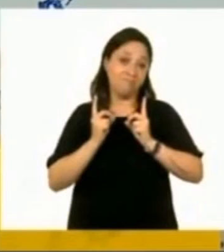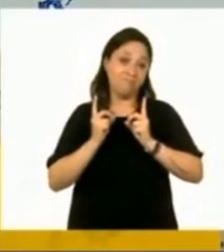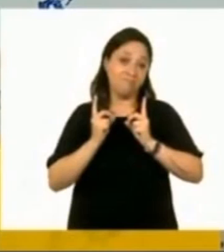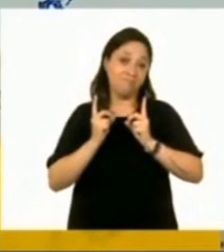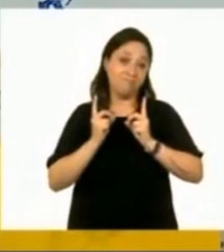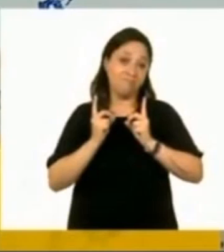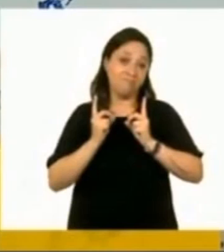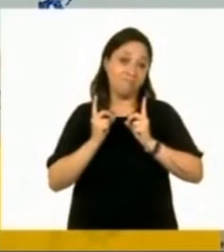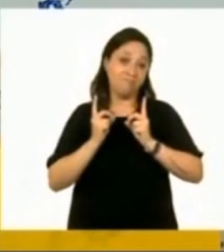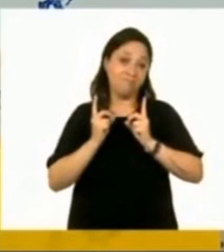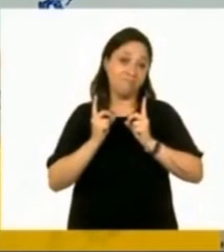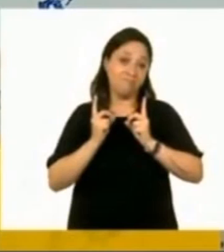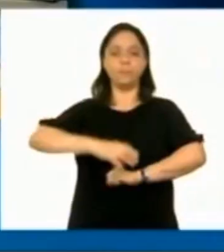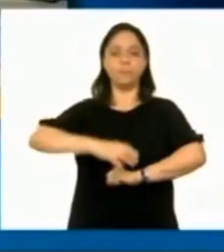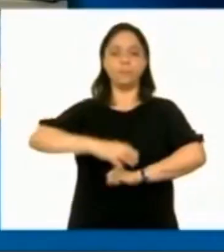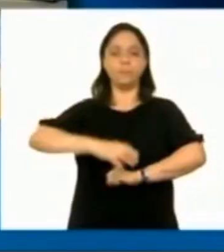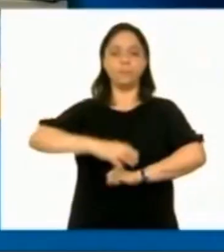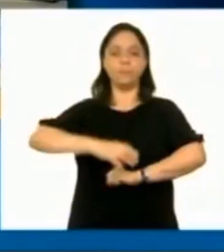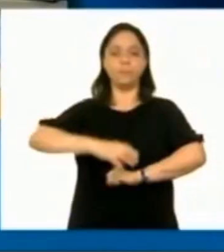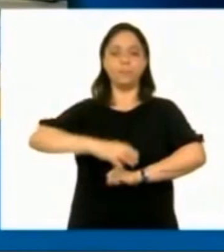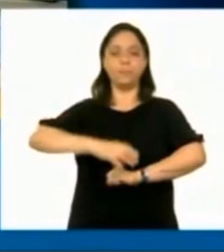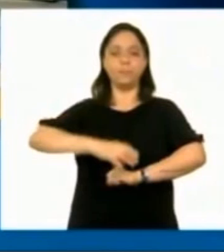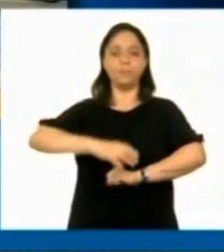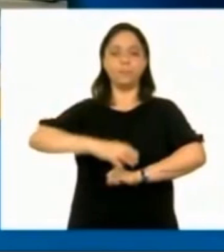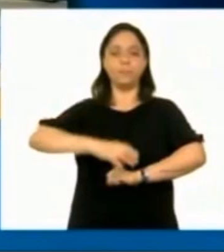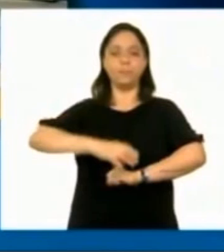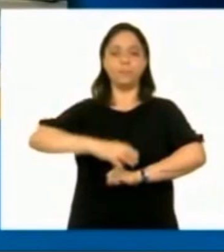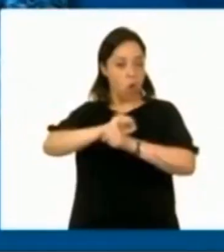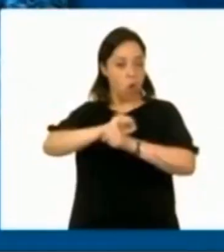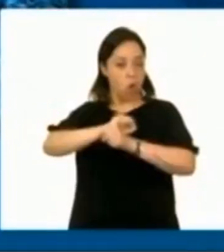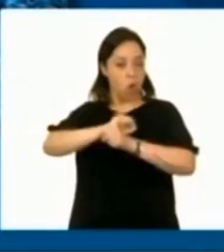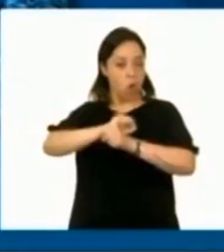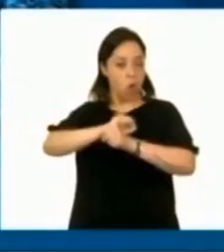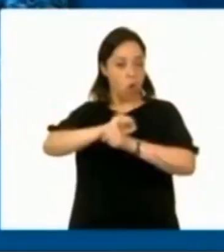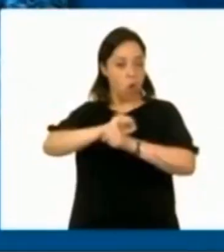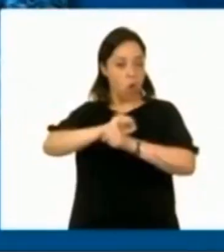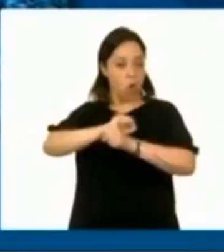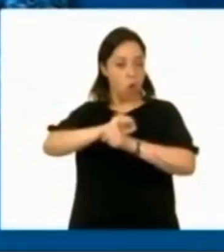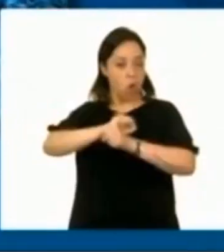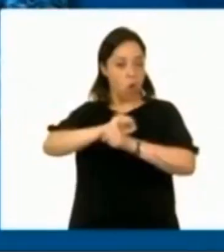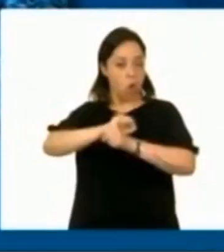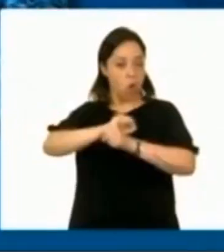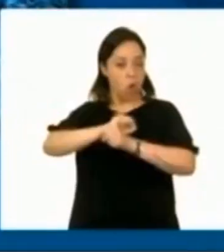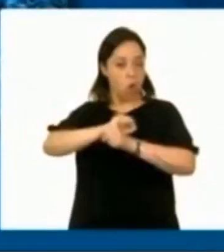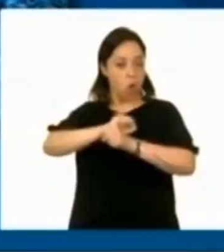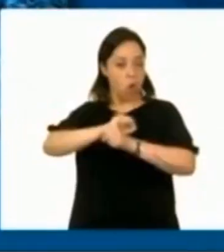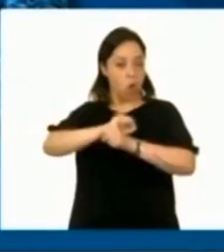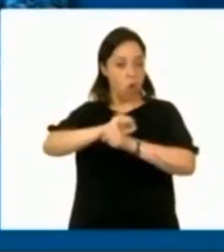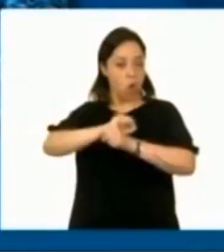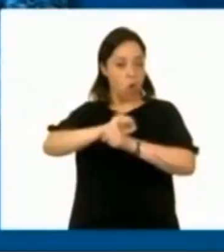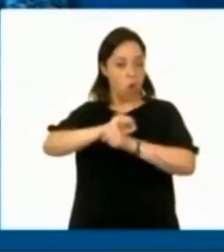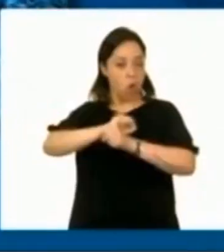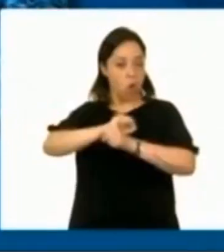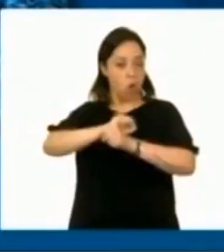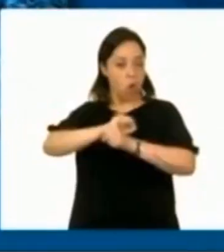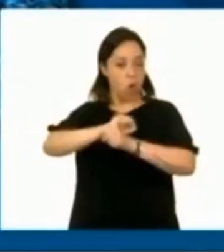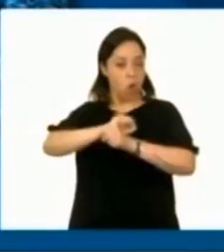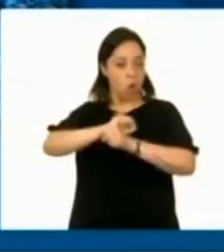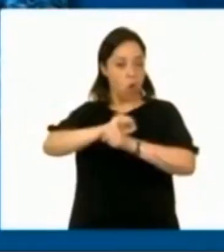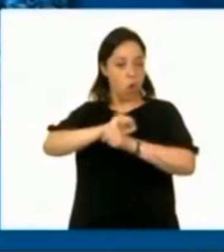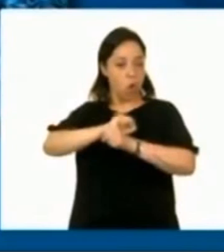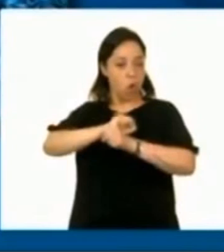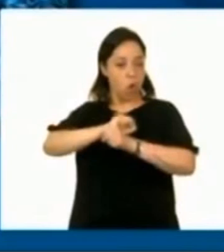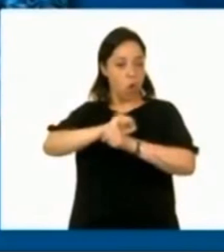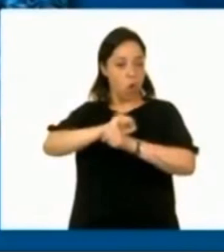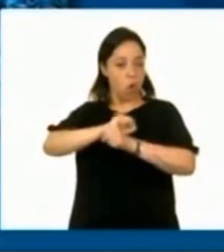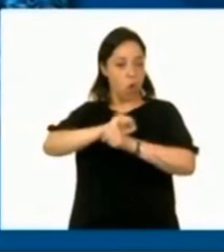del siguiente video podemos ver que el coronavirus es un virus tan pequeño que no lo podemos ver y que es muy agresivo, que fue un virus a